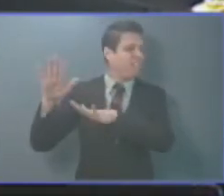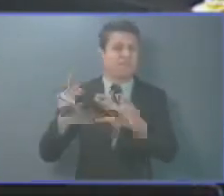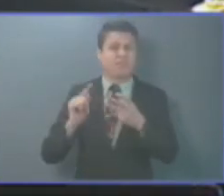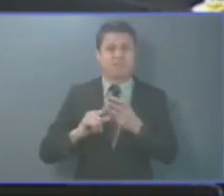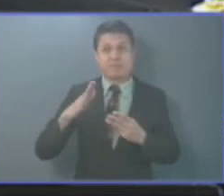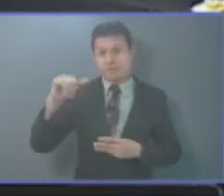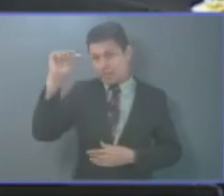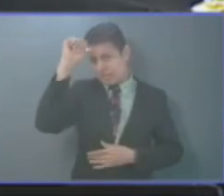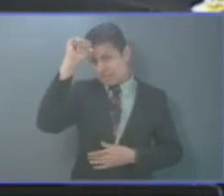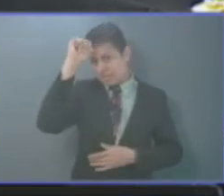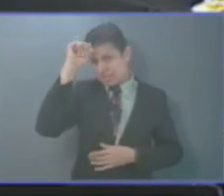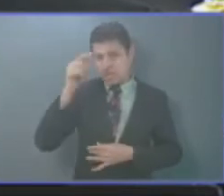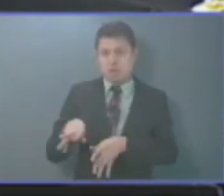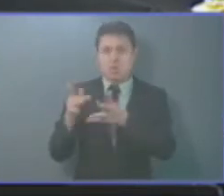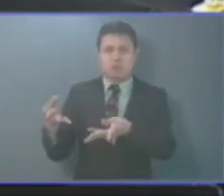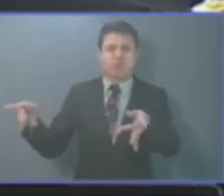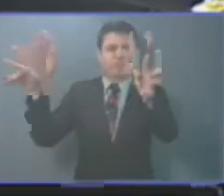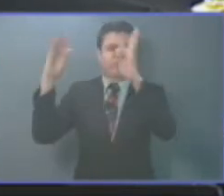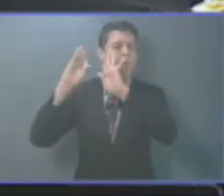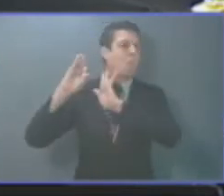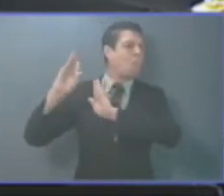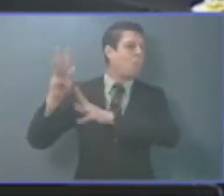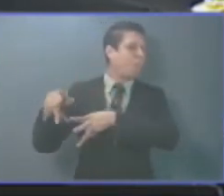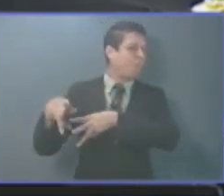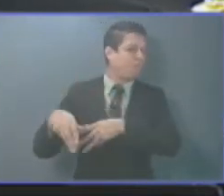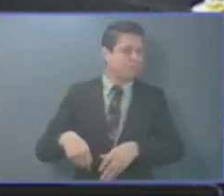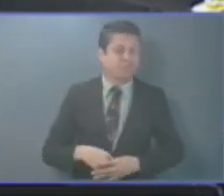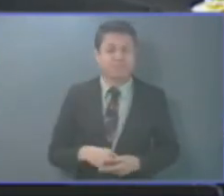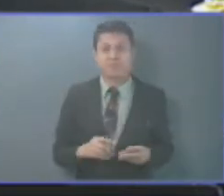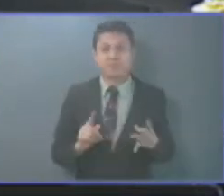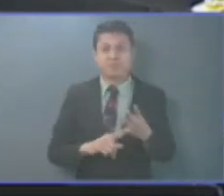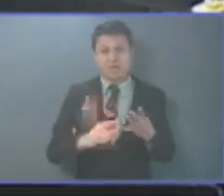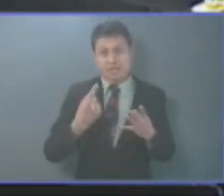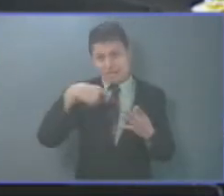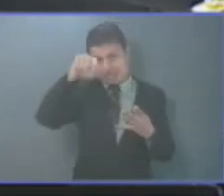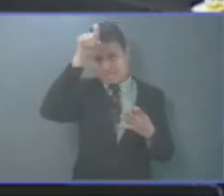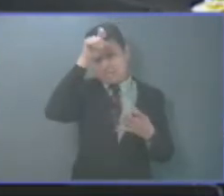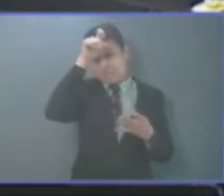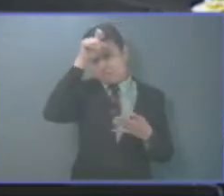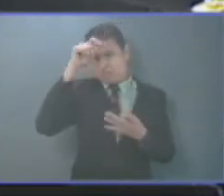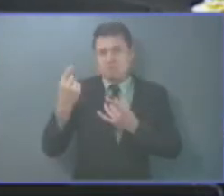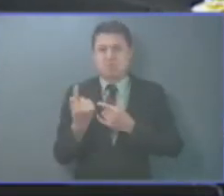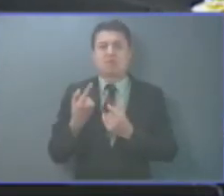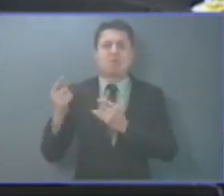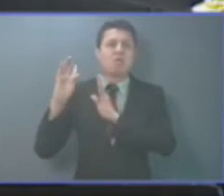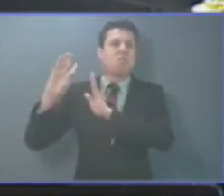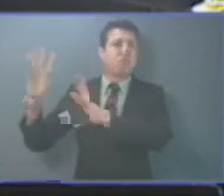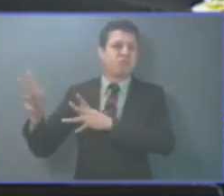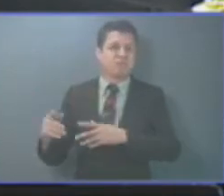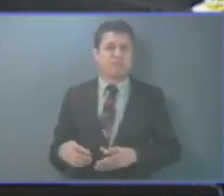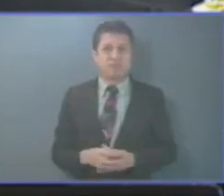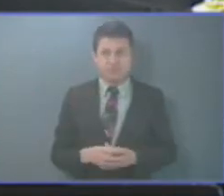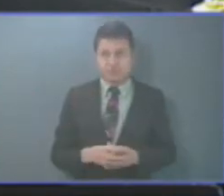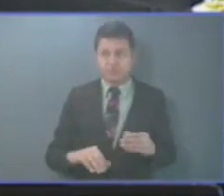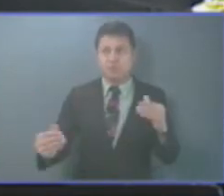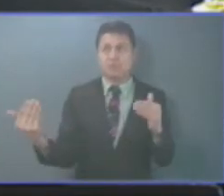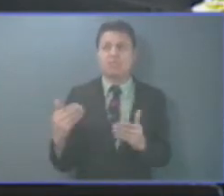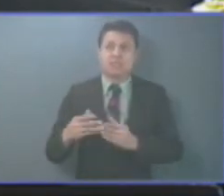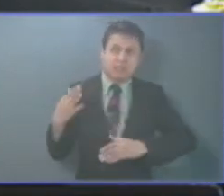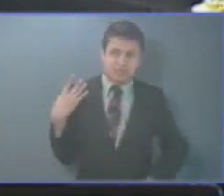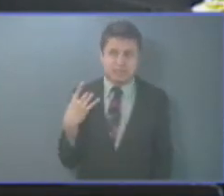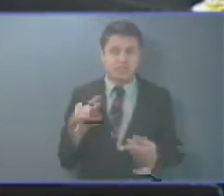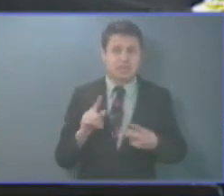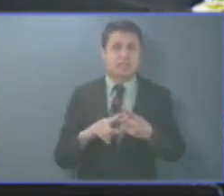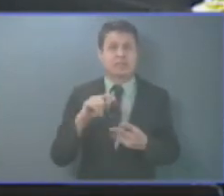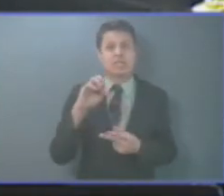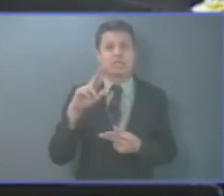se les abandonaba en la selva o se les lanzaba al ganges. En Egipto eran abandonados. En la antigua Roma eran lanzados desde la roca